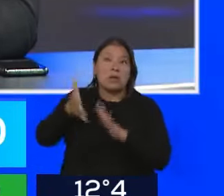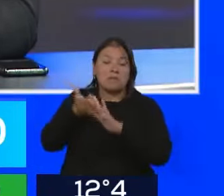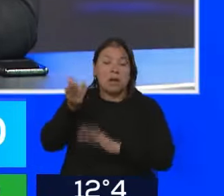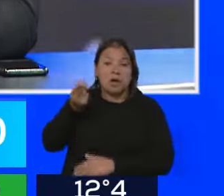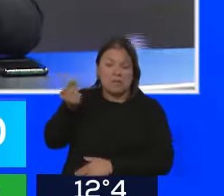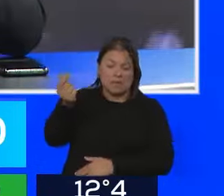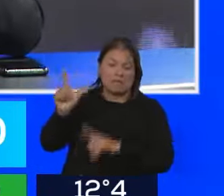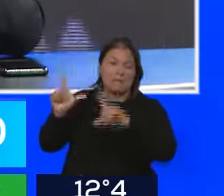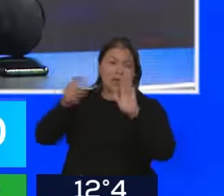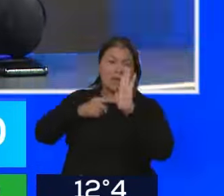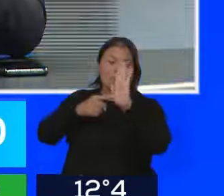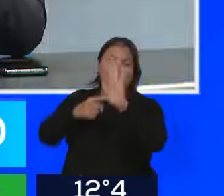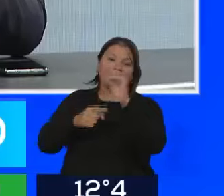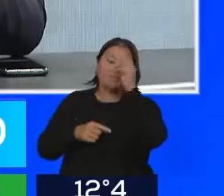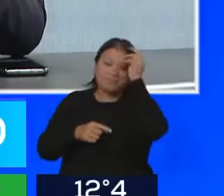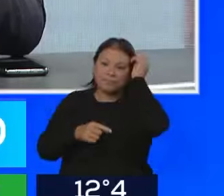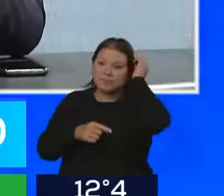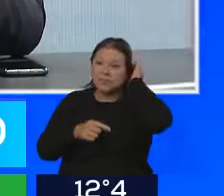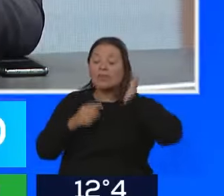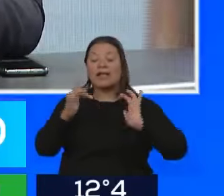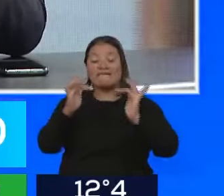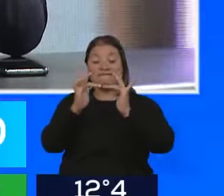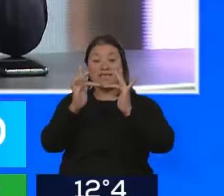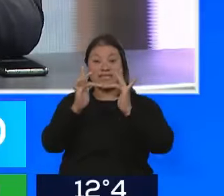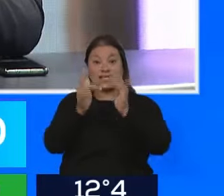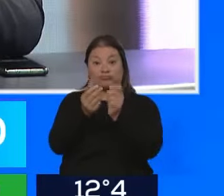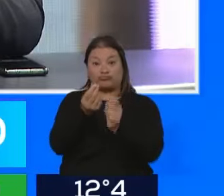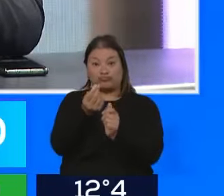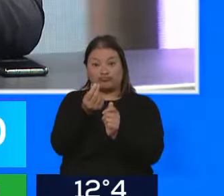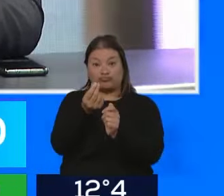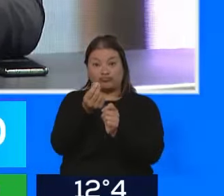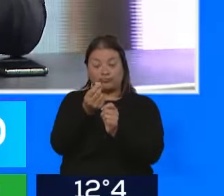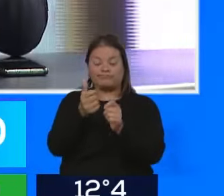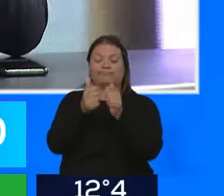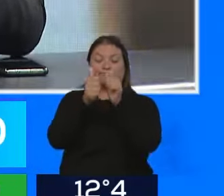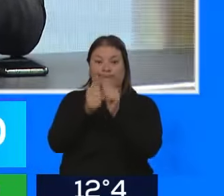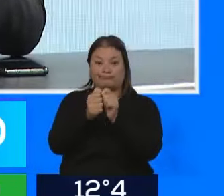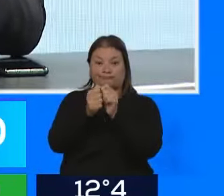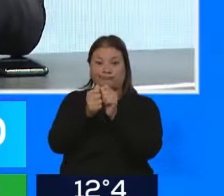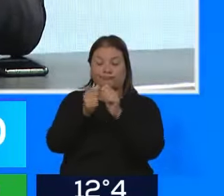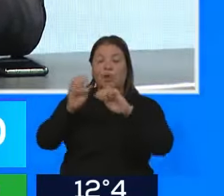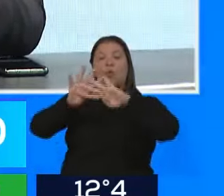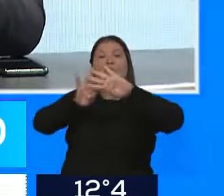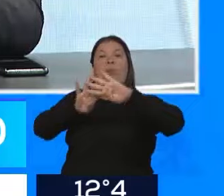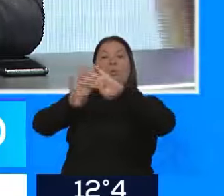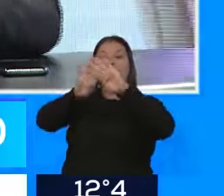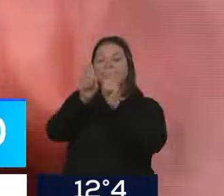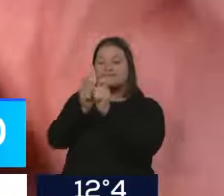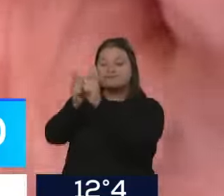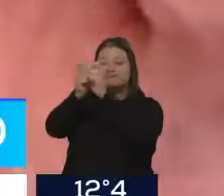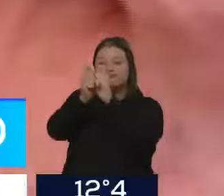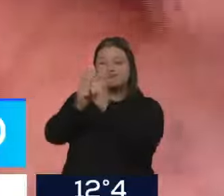pantalla, porque tomás la aplicación de esa billetera electrónica, accionás el escáner, escaneás el código QR e